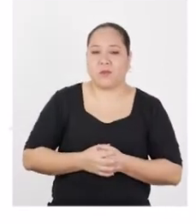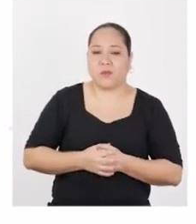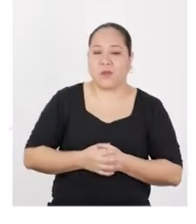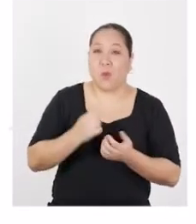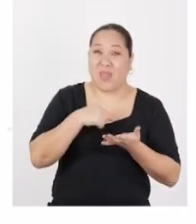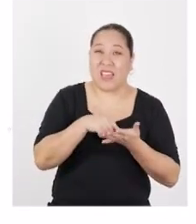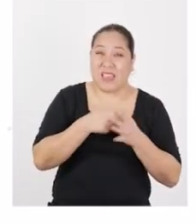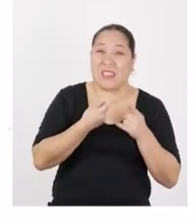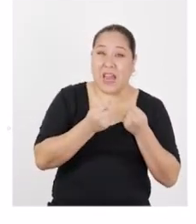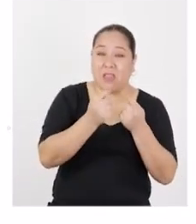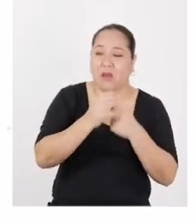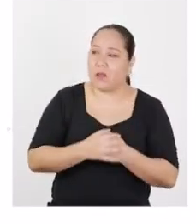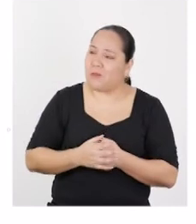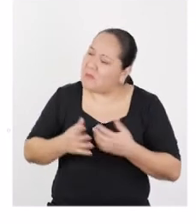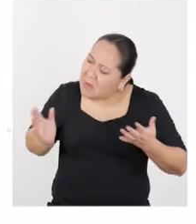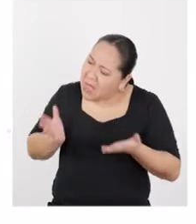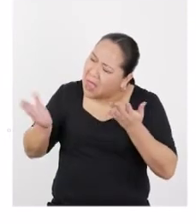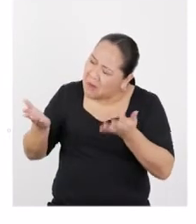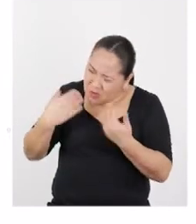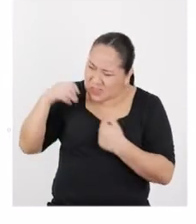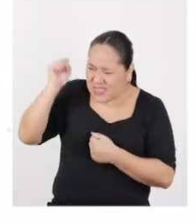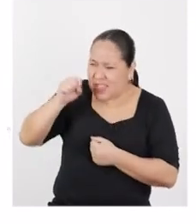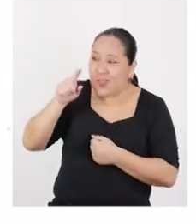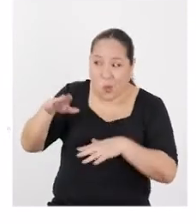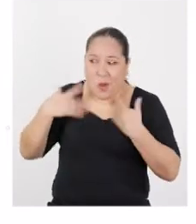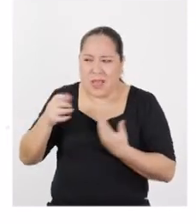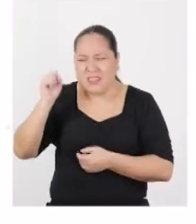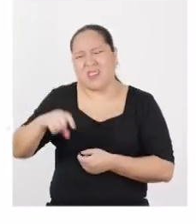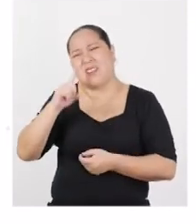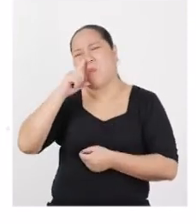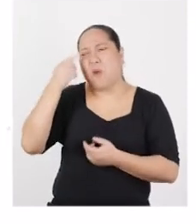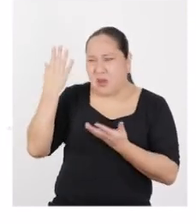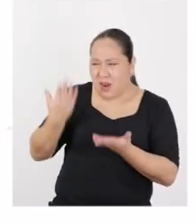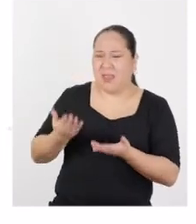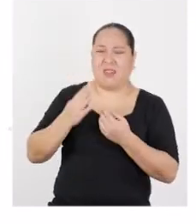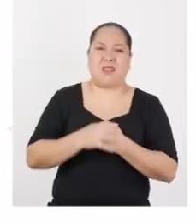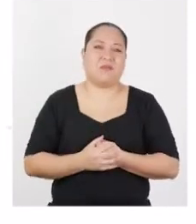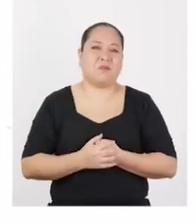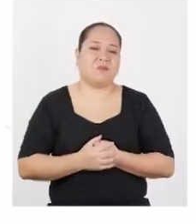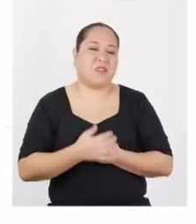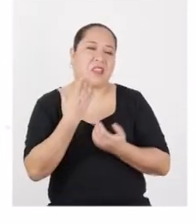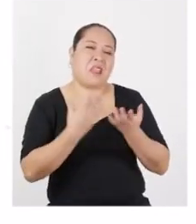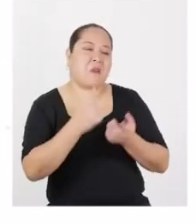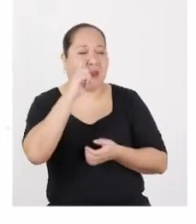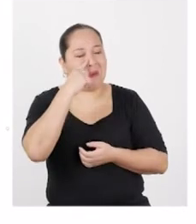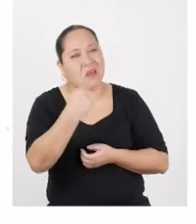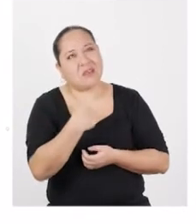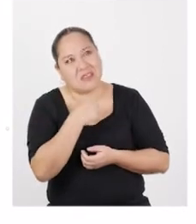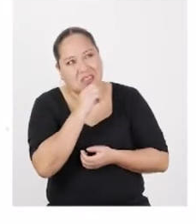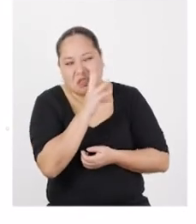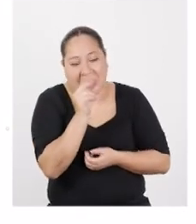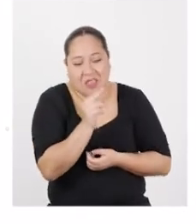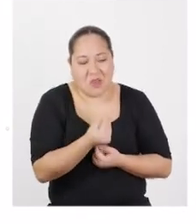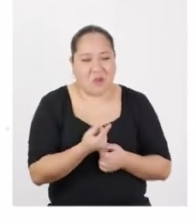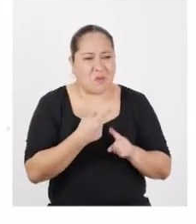Voy a insistir. ¡Anímate! ¡Vamos! Tú puedes, no seas aburrido. Puede que me creas aburrido por